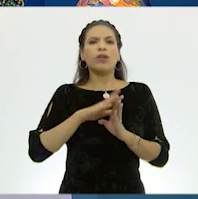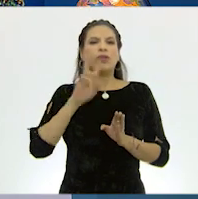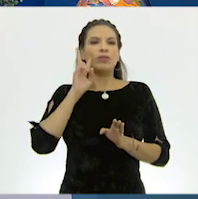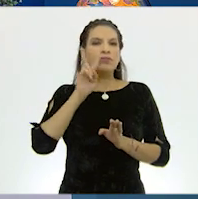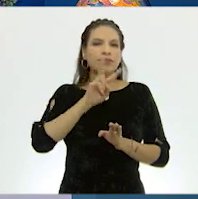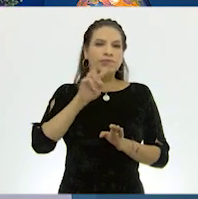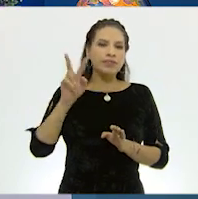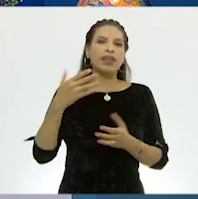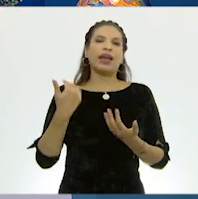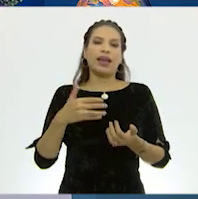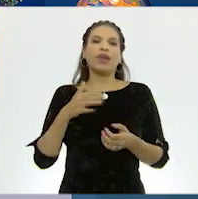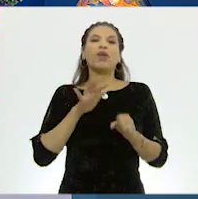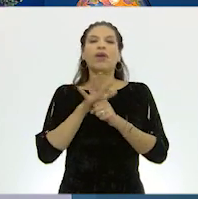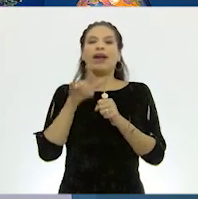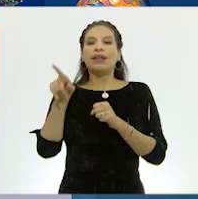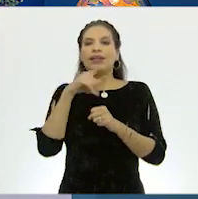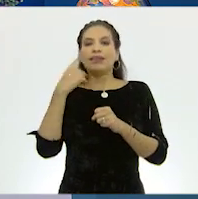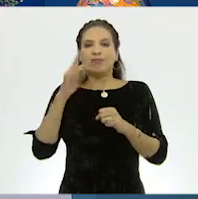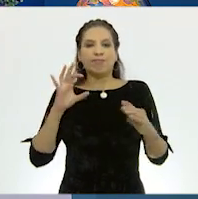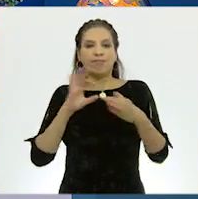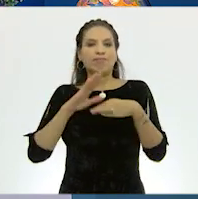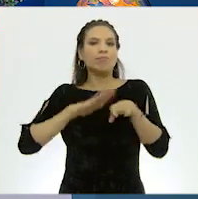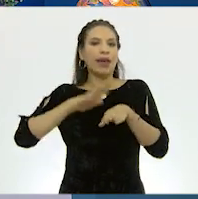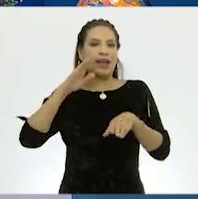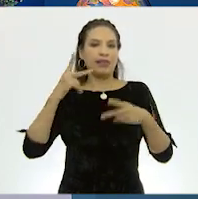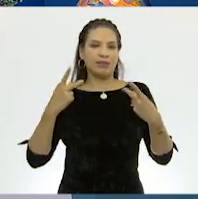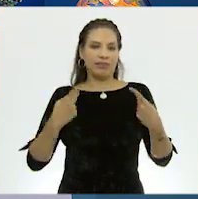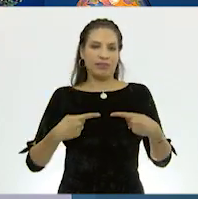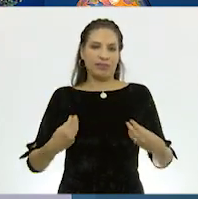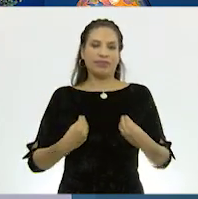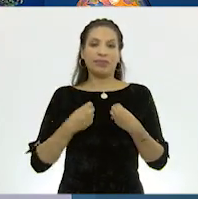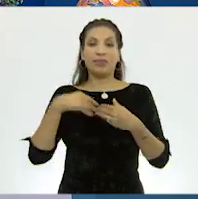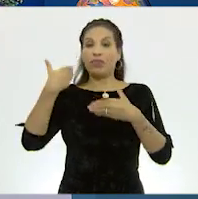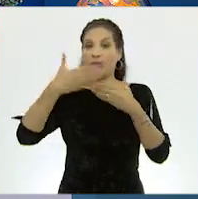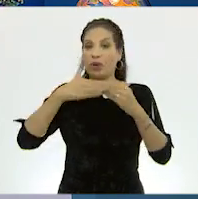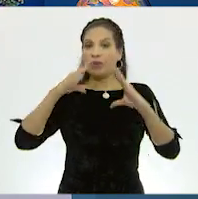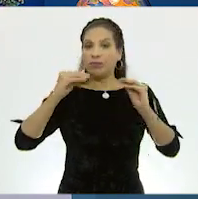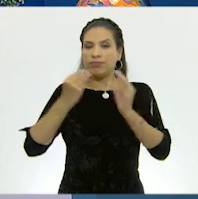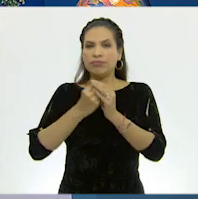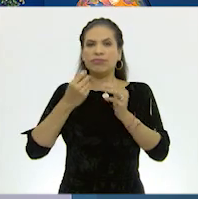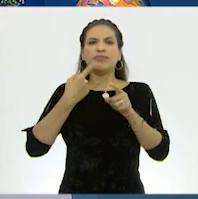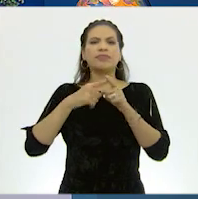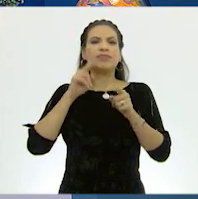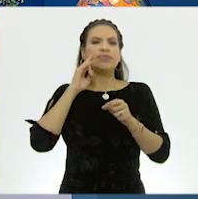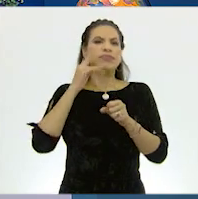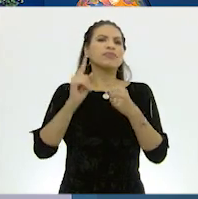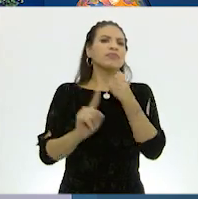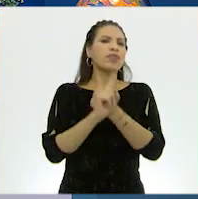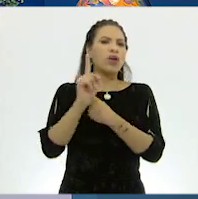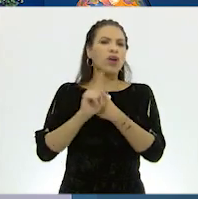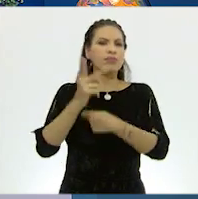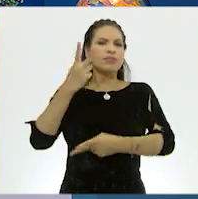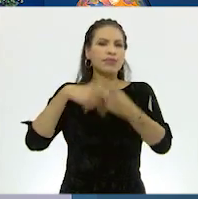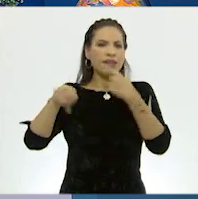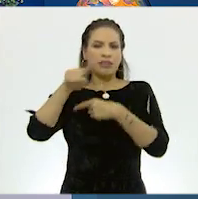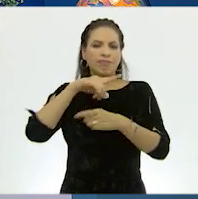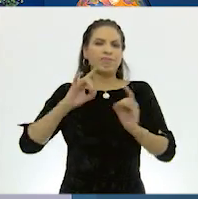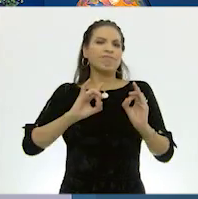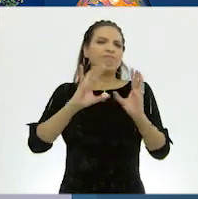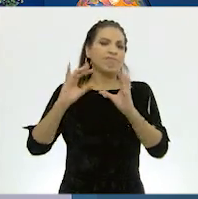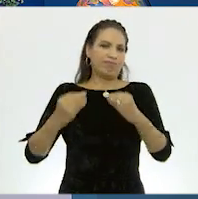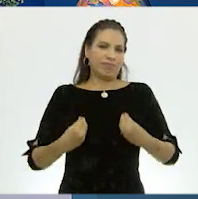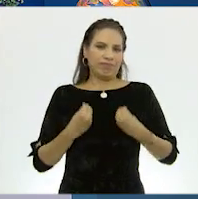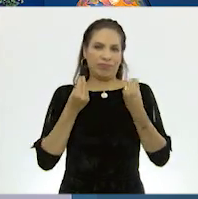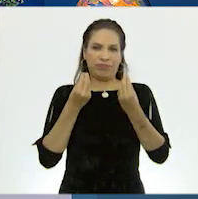estos territorios con mayor población, porque en la próxima clase estudiaremos los problemas que se derivan de esta situación.